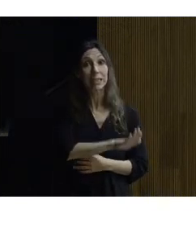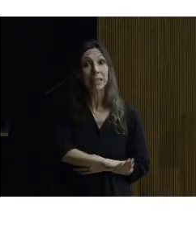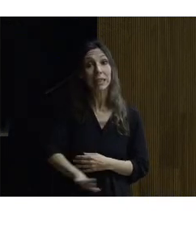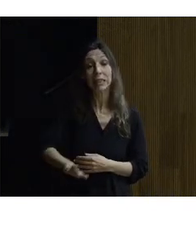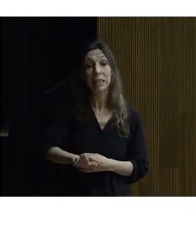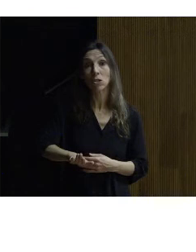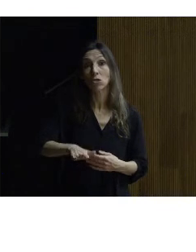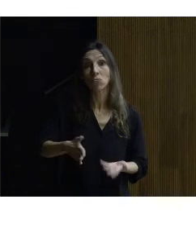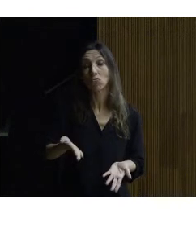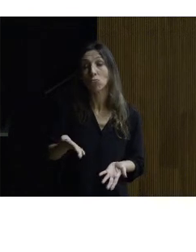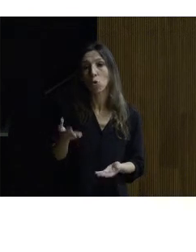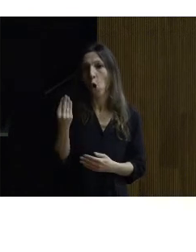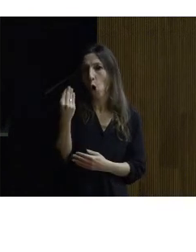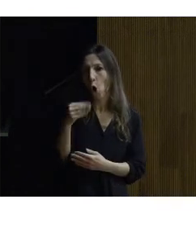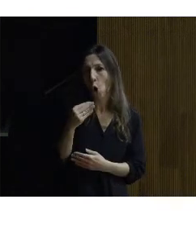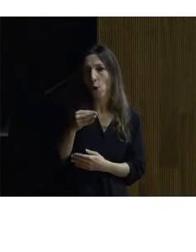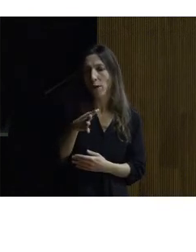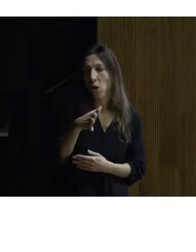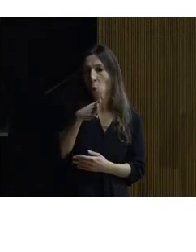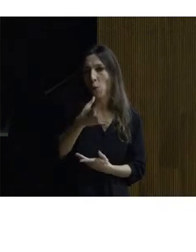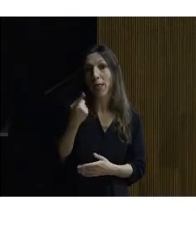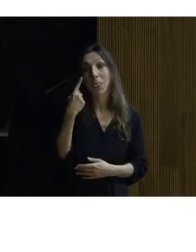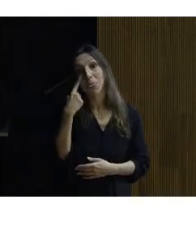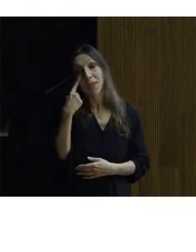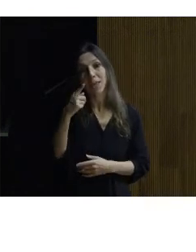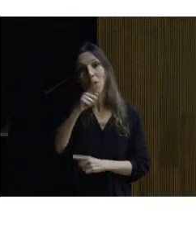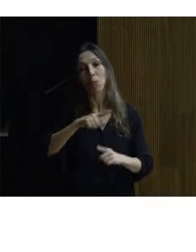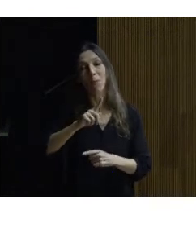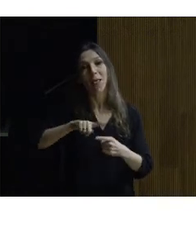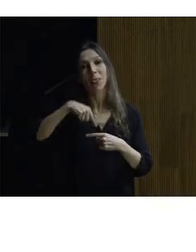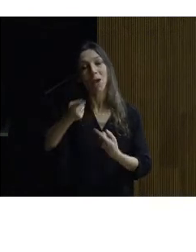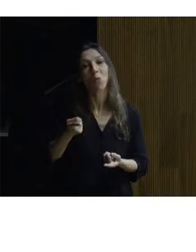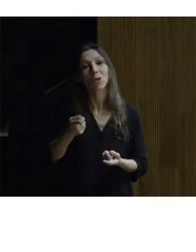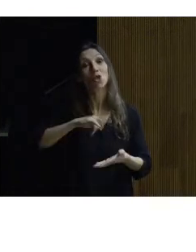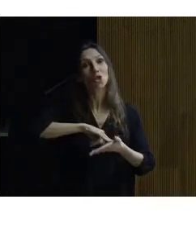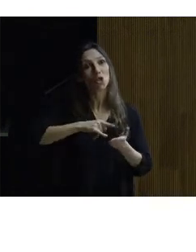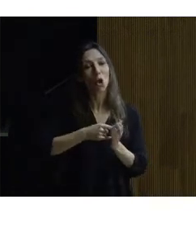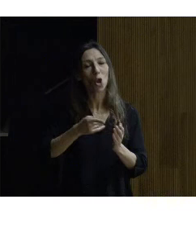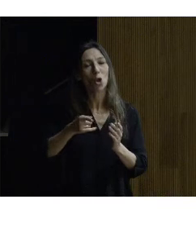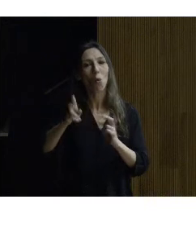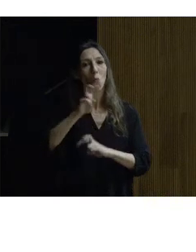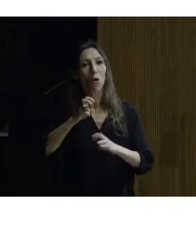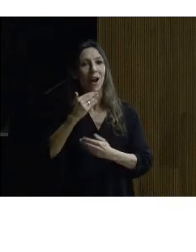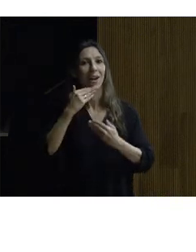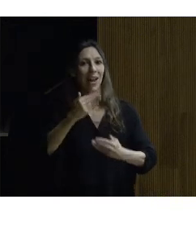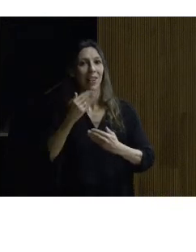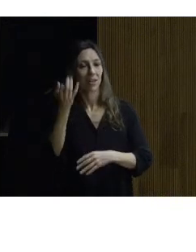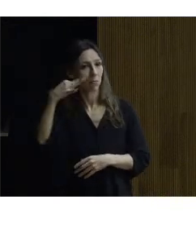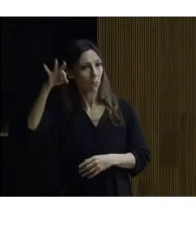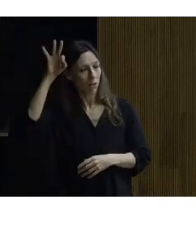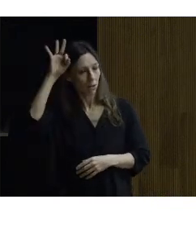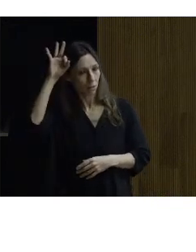detectarse mediante cribado que tienen ese problema y resolverlo mediante implante coclear con lo cual el niño empieza